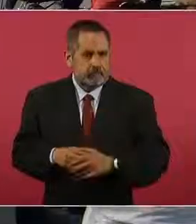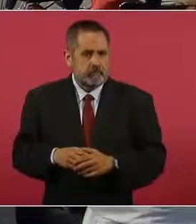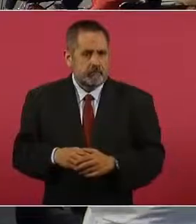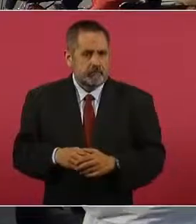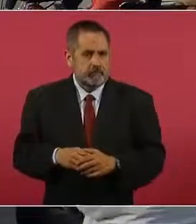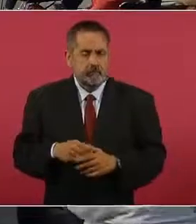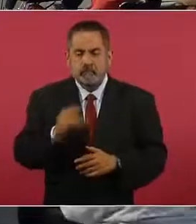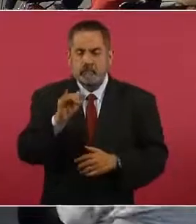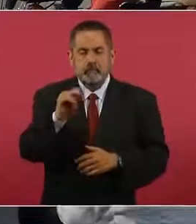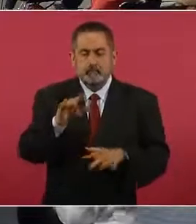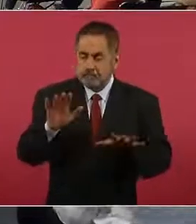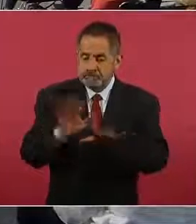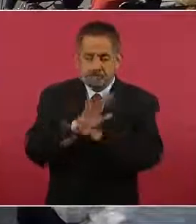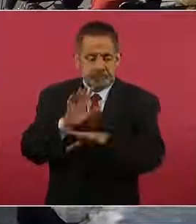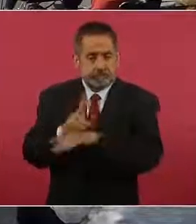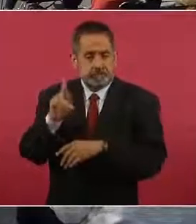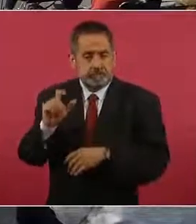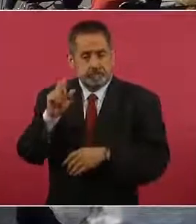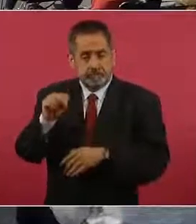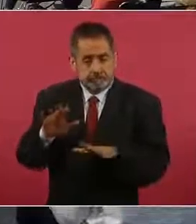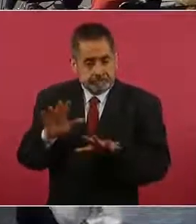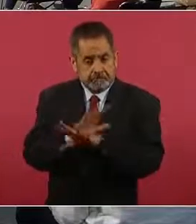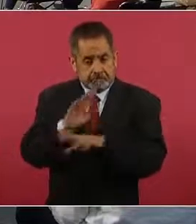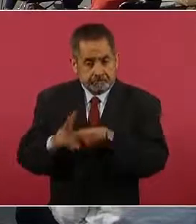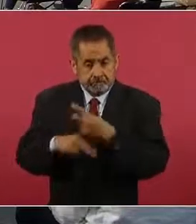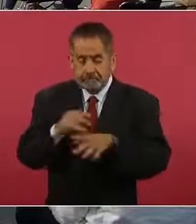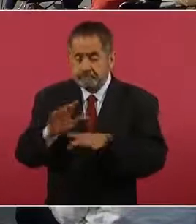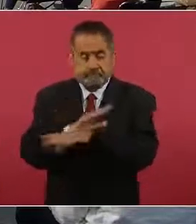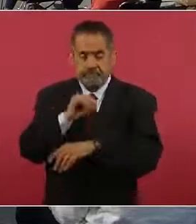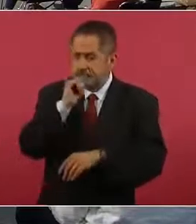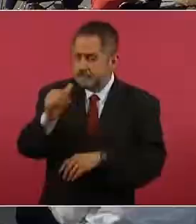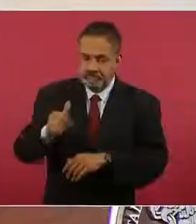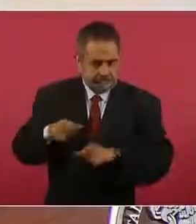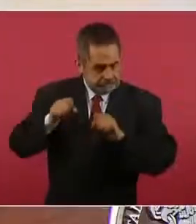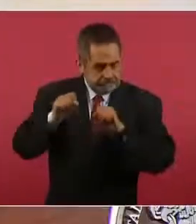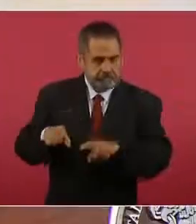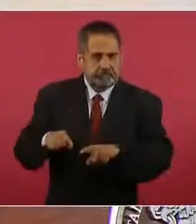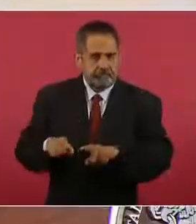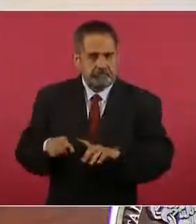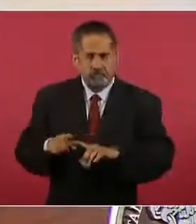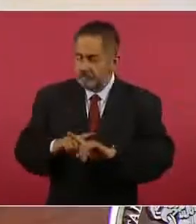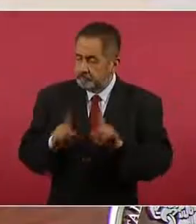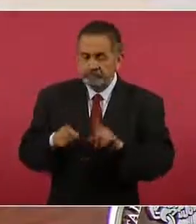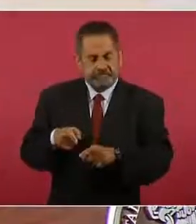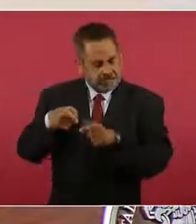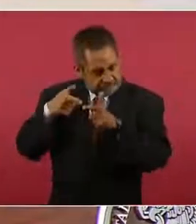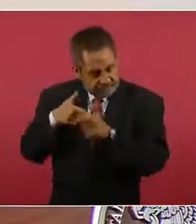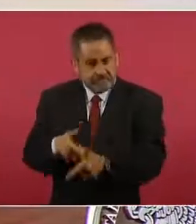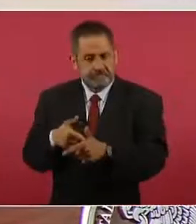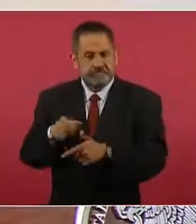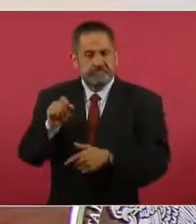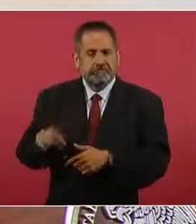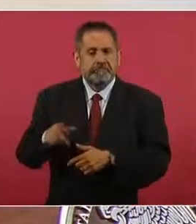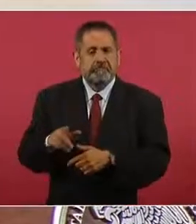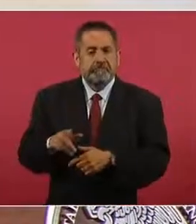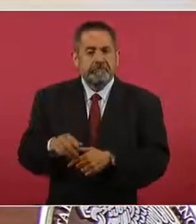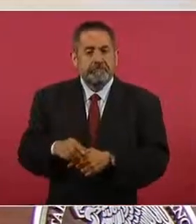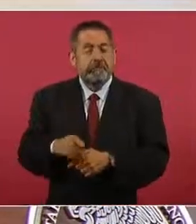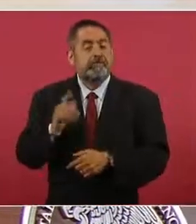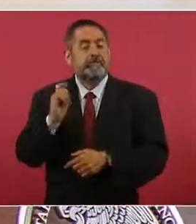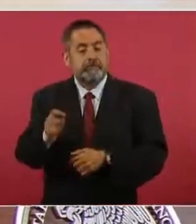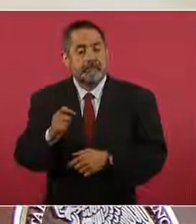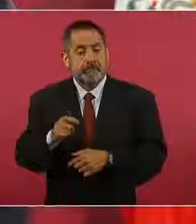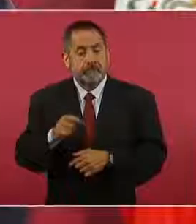no vamos a cambiar la estrategia, al contrario, quienes deben